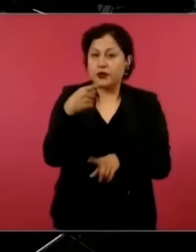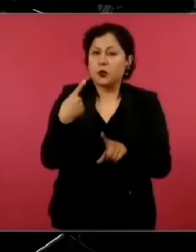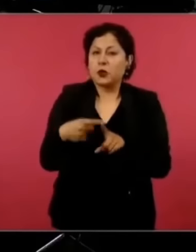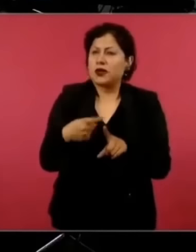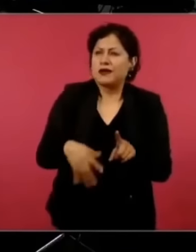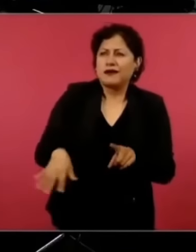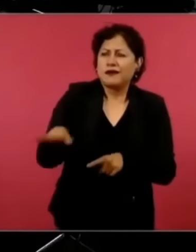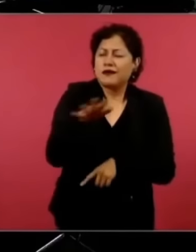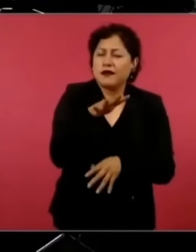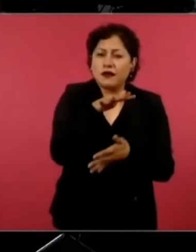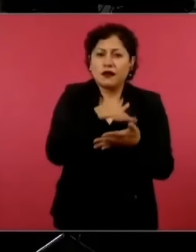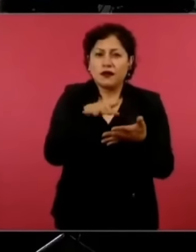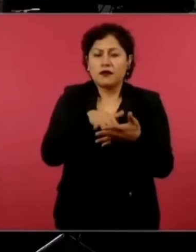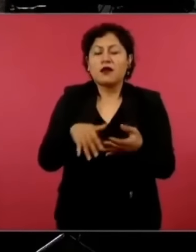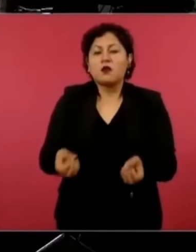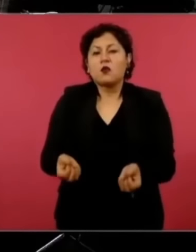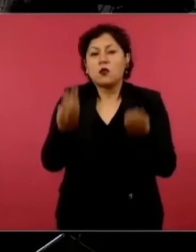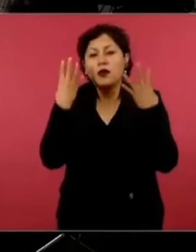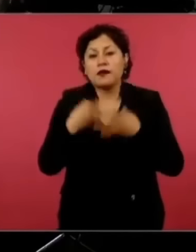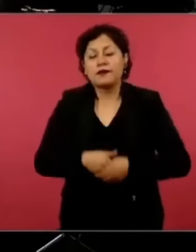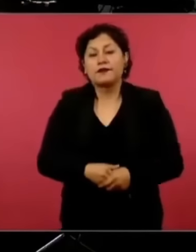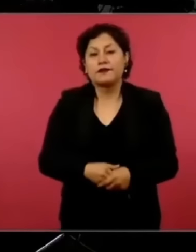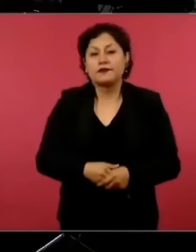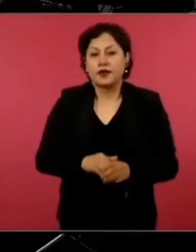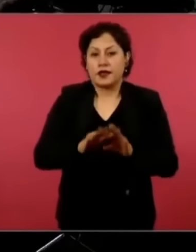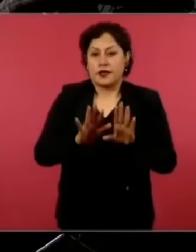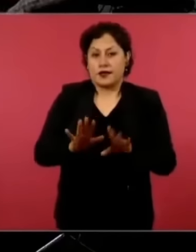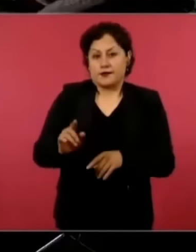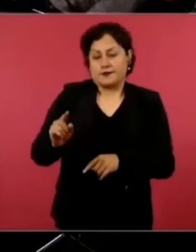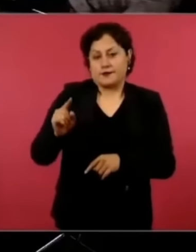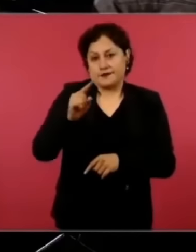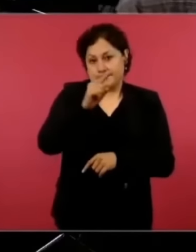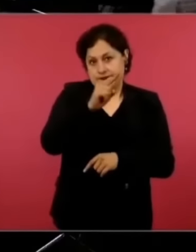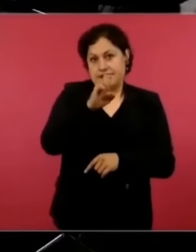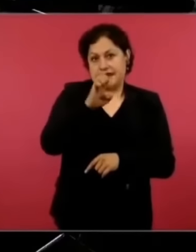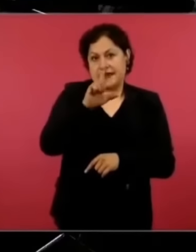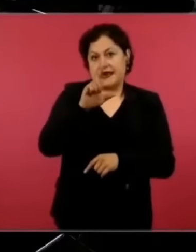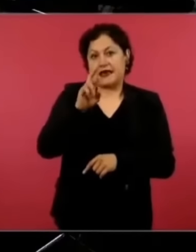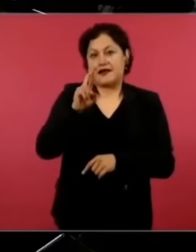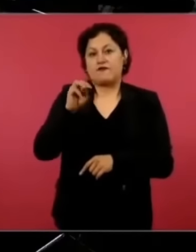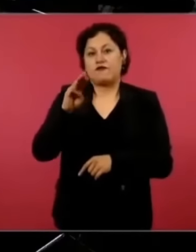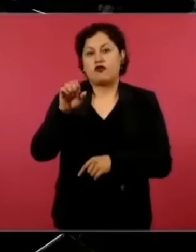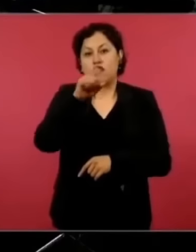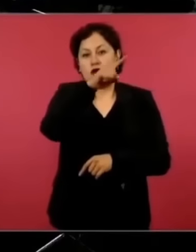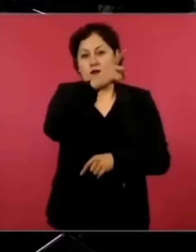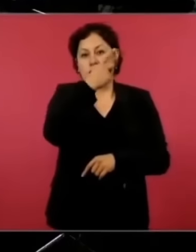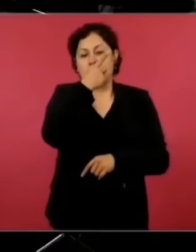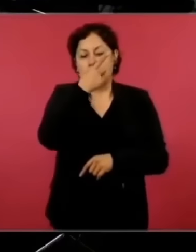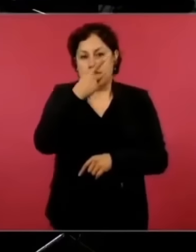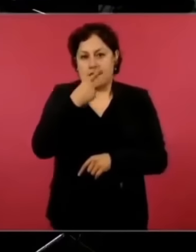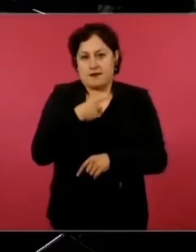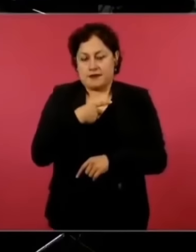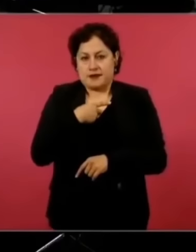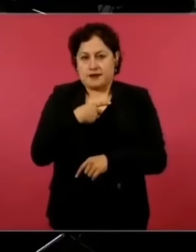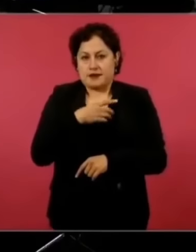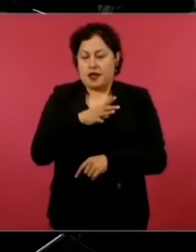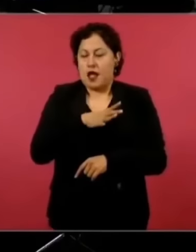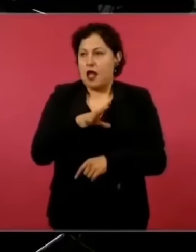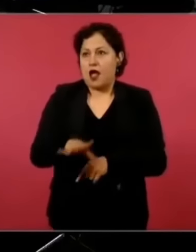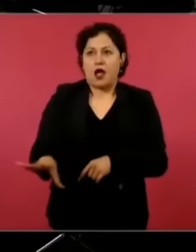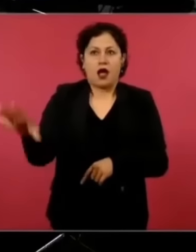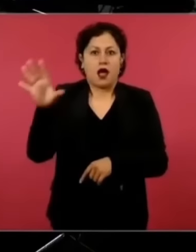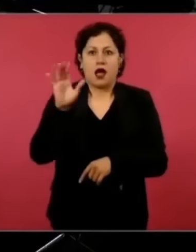¿Quién lee el Reforma? Estoy sorprendido porque